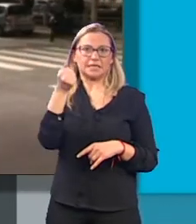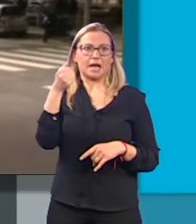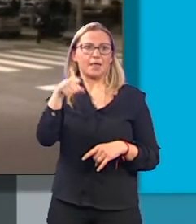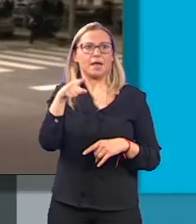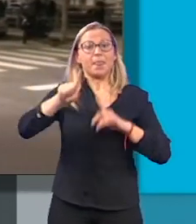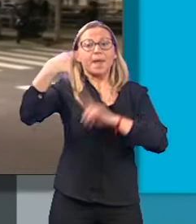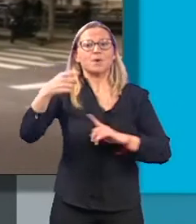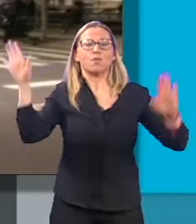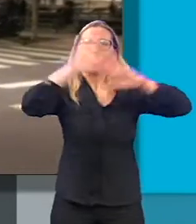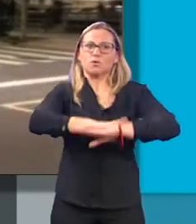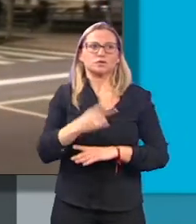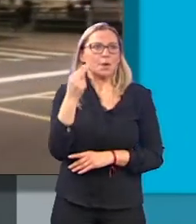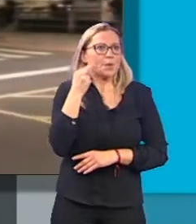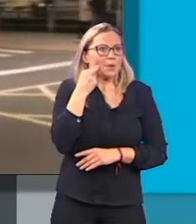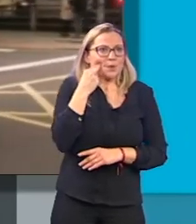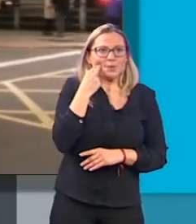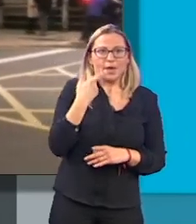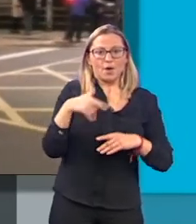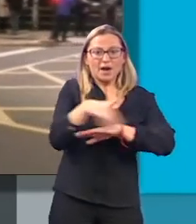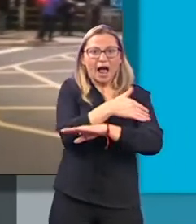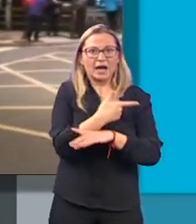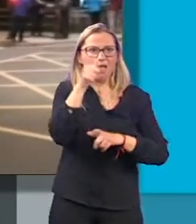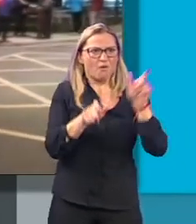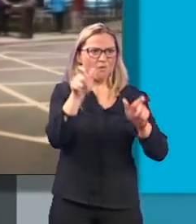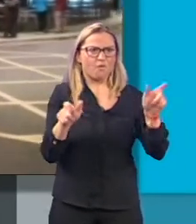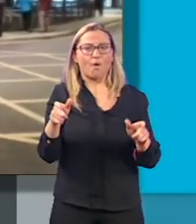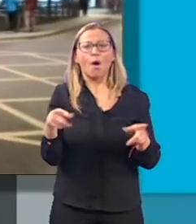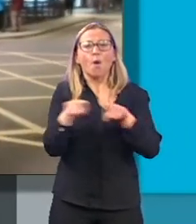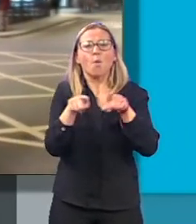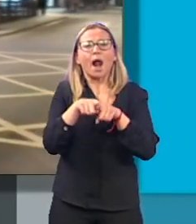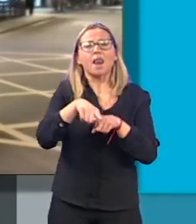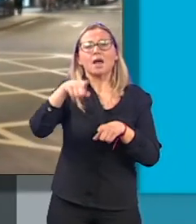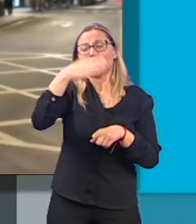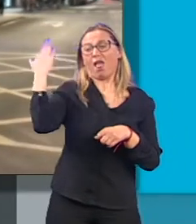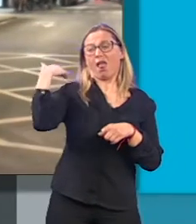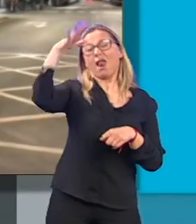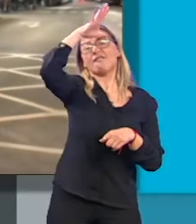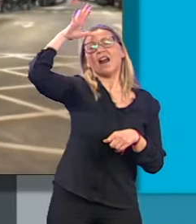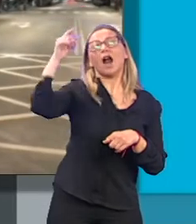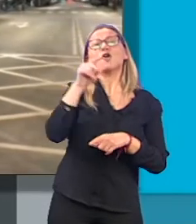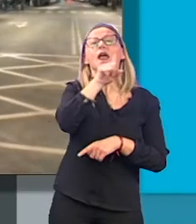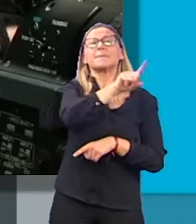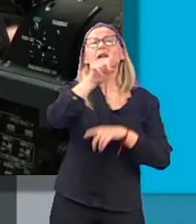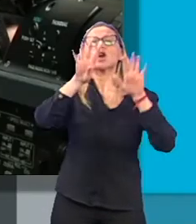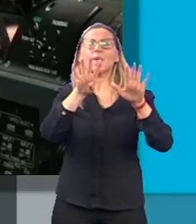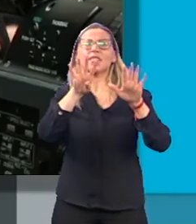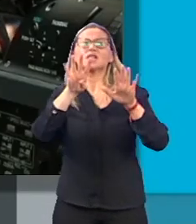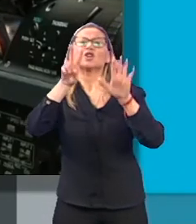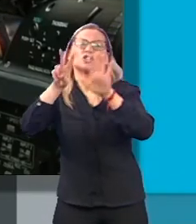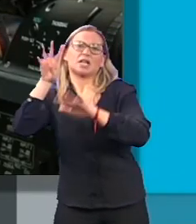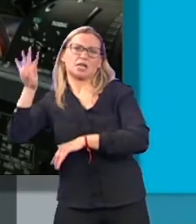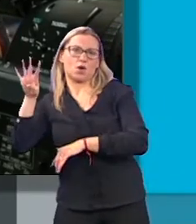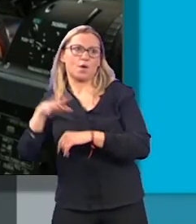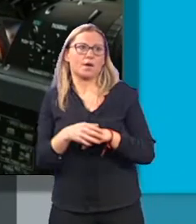se apoderaba de nosotros y las calles se llenaban, como en el verano del 79. Por eso, después del susto, solo queda tratar de